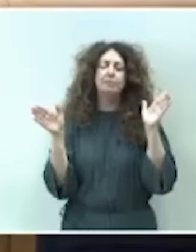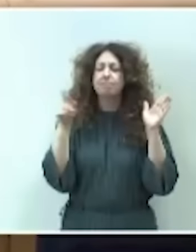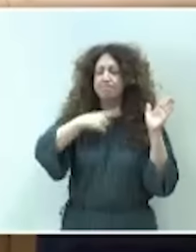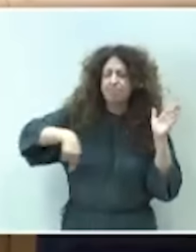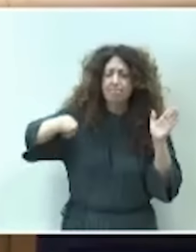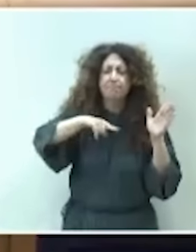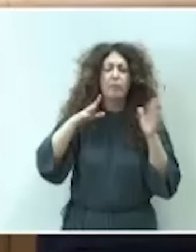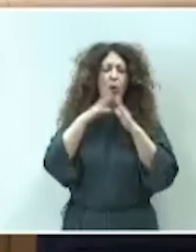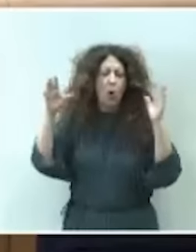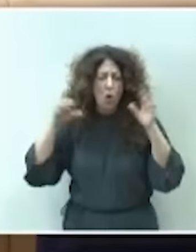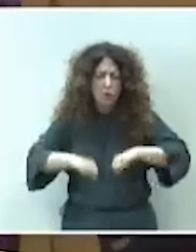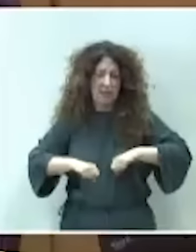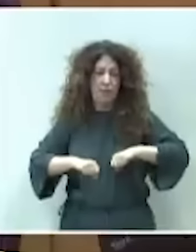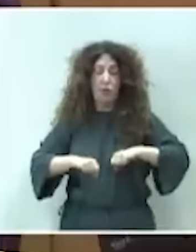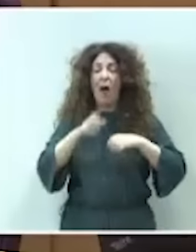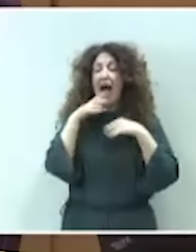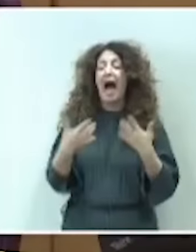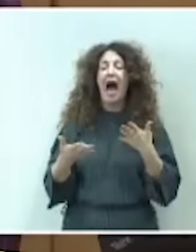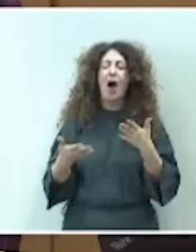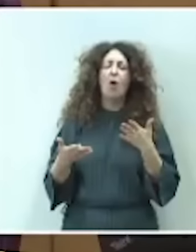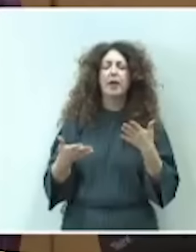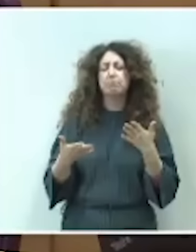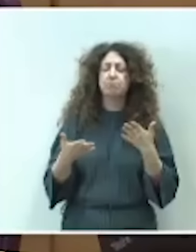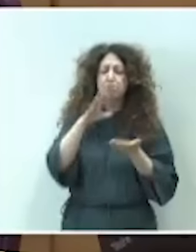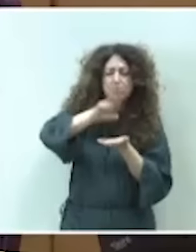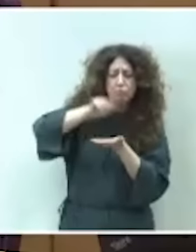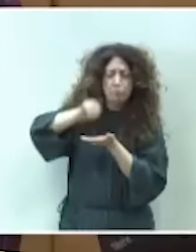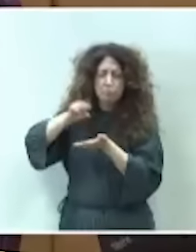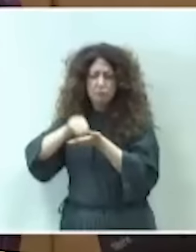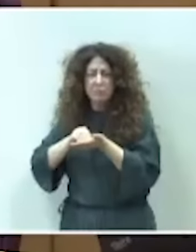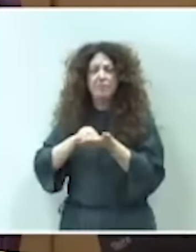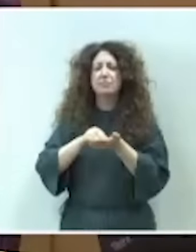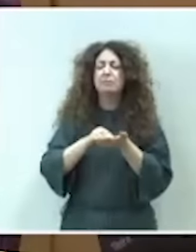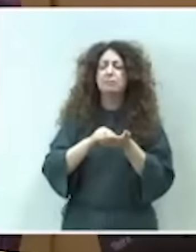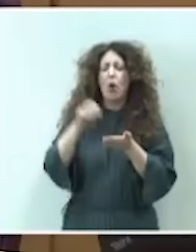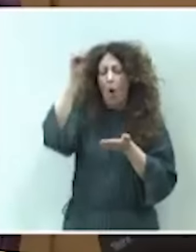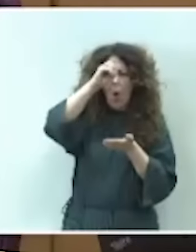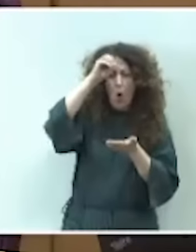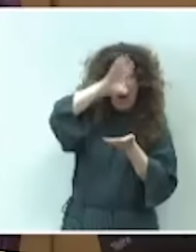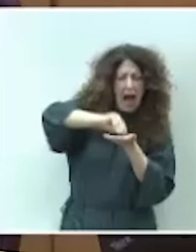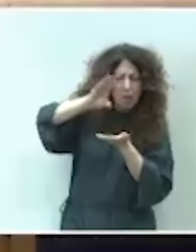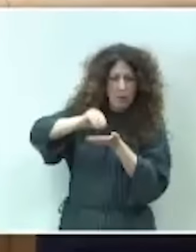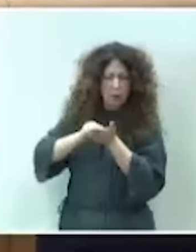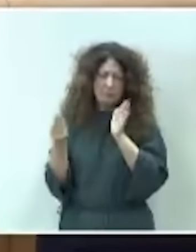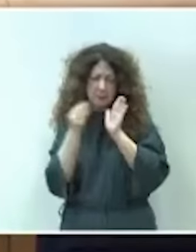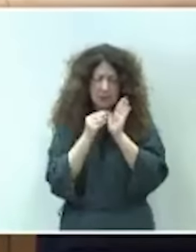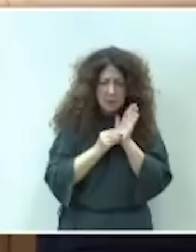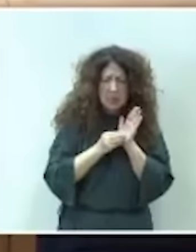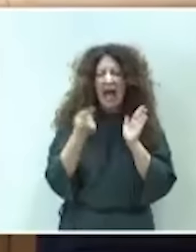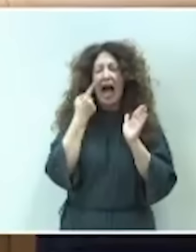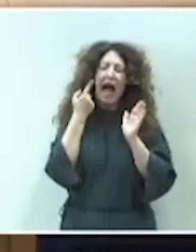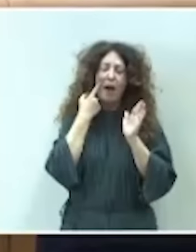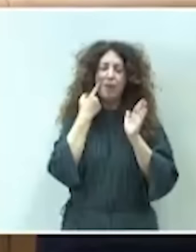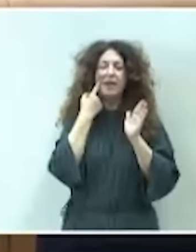recibiendo muchísimos inputs, muchísimas aportaciones que nos tienen que ayudar claramente a